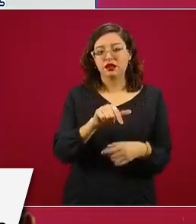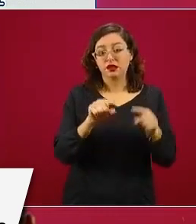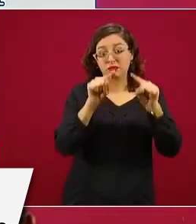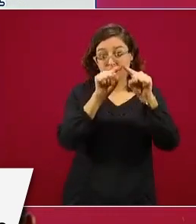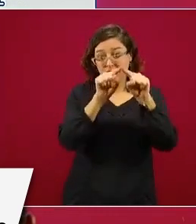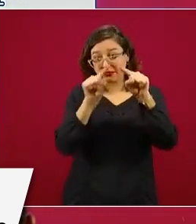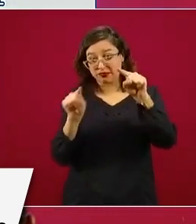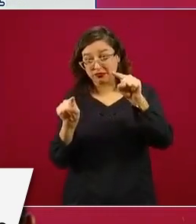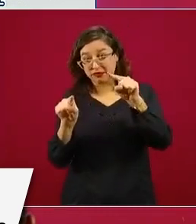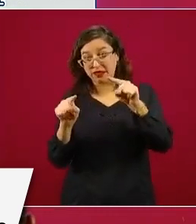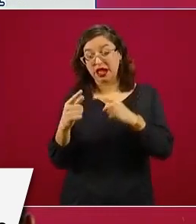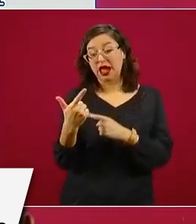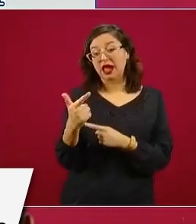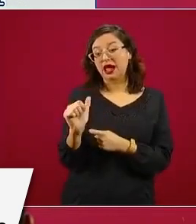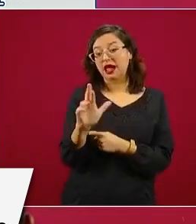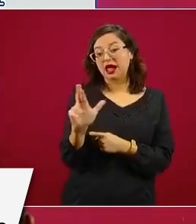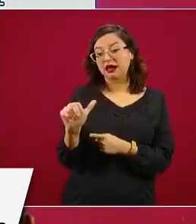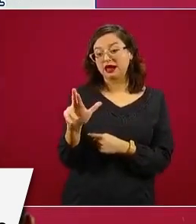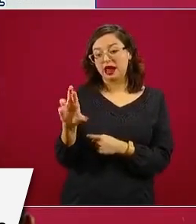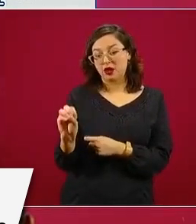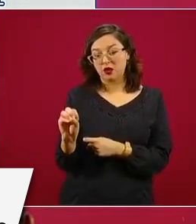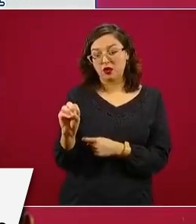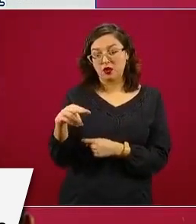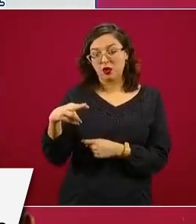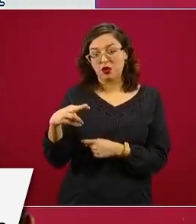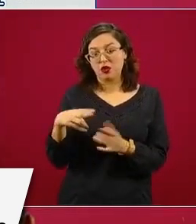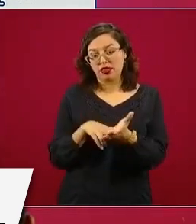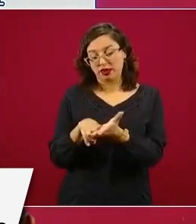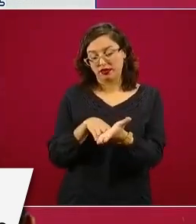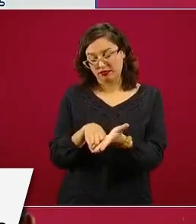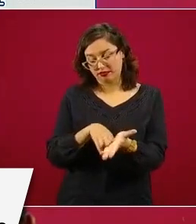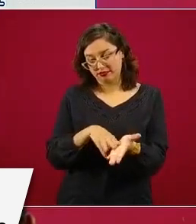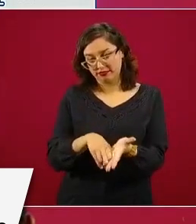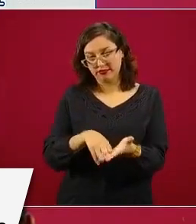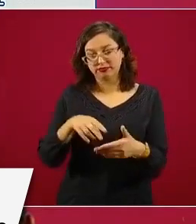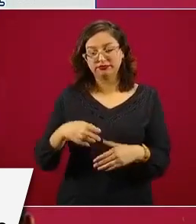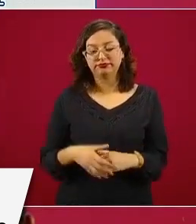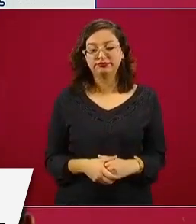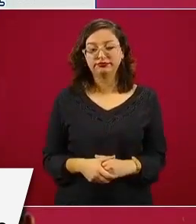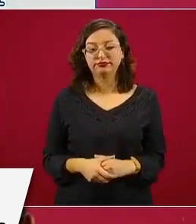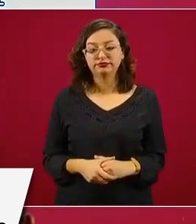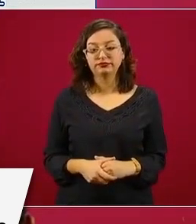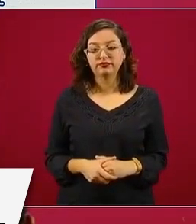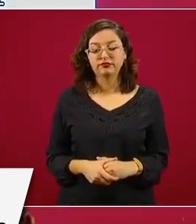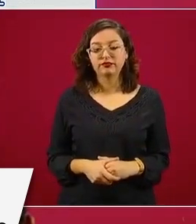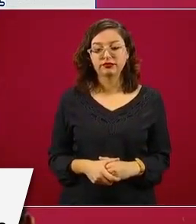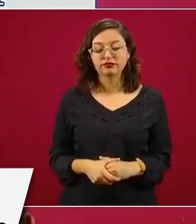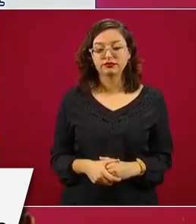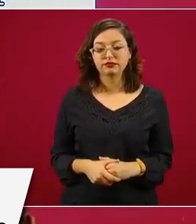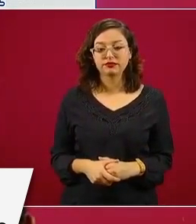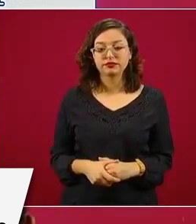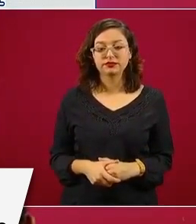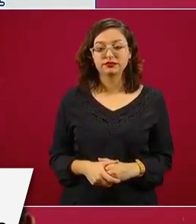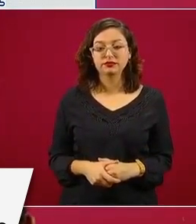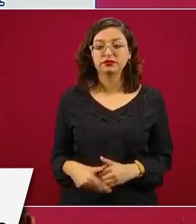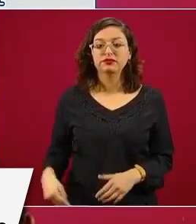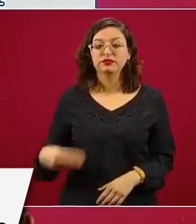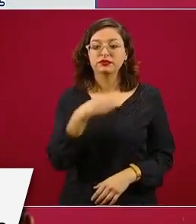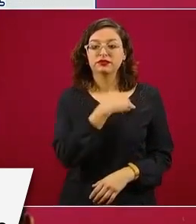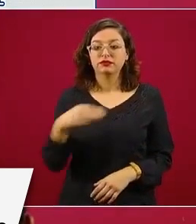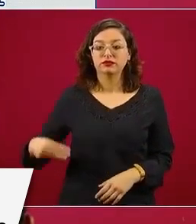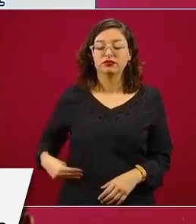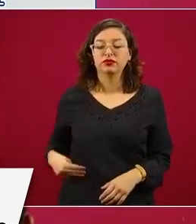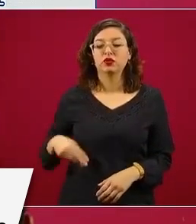pertenece al municipio de